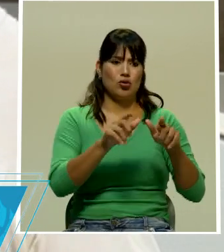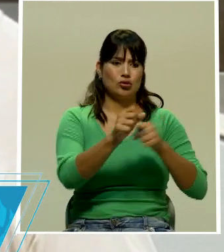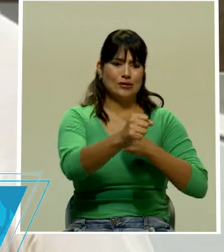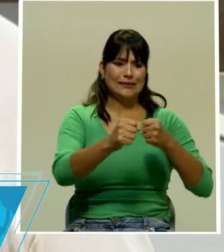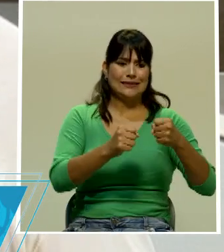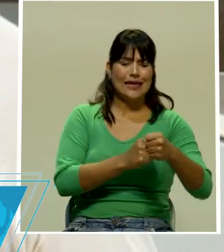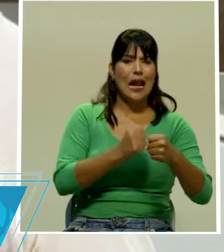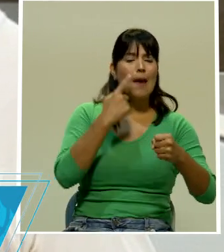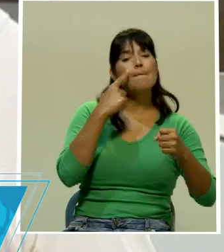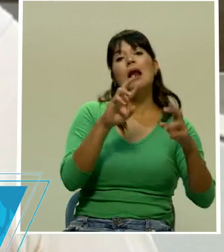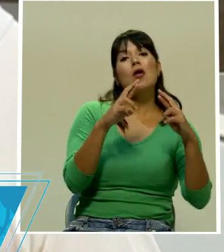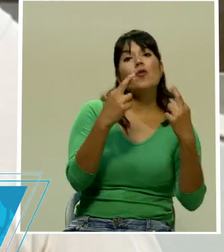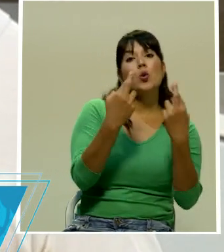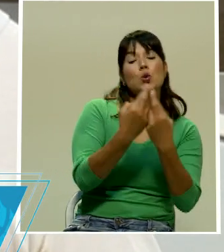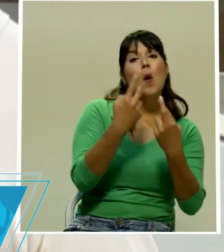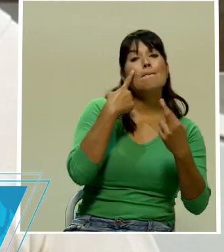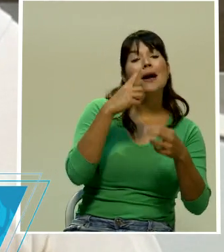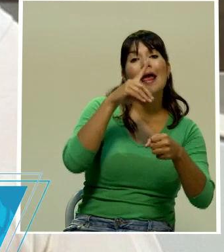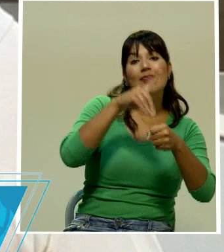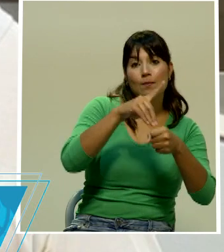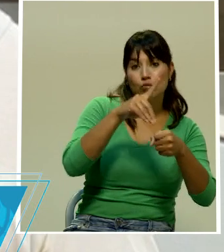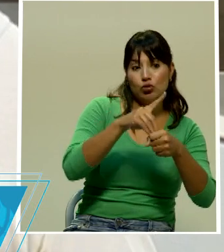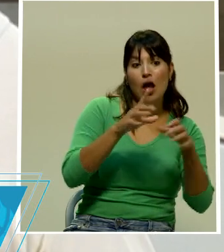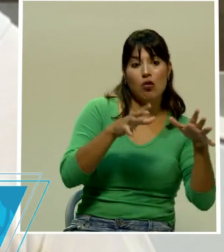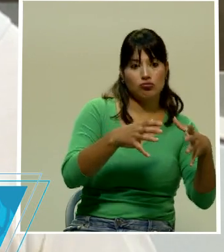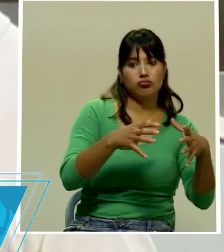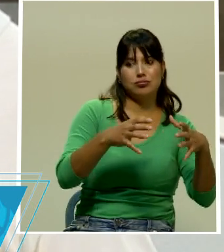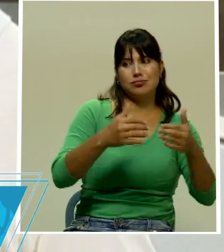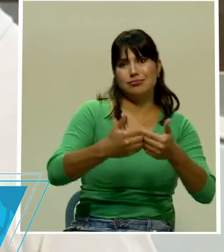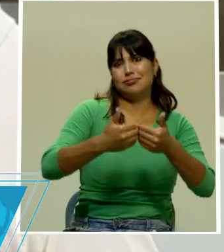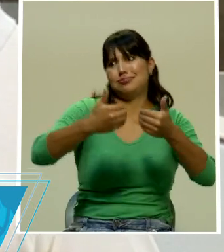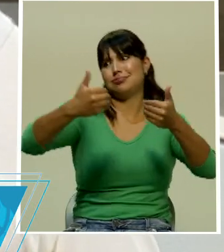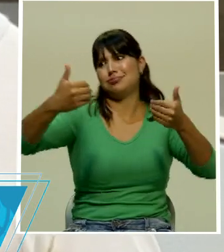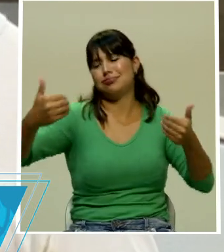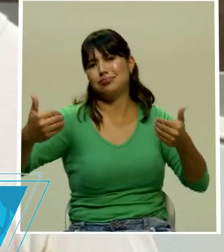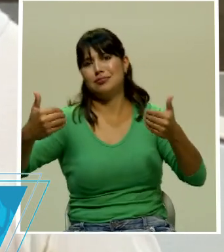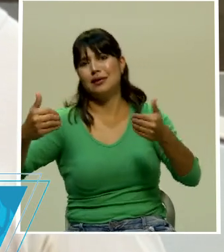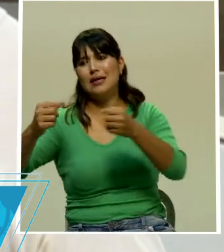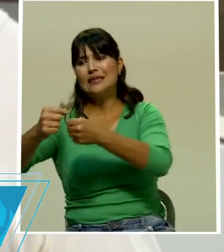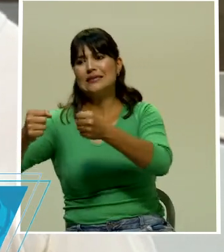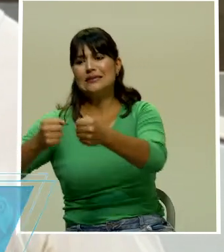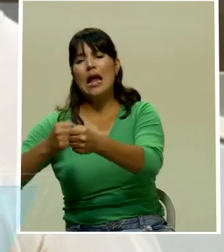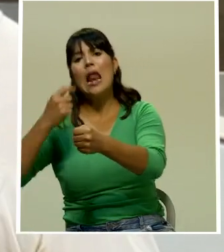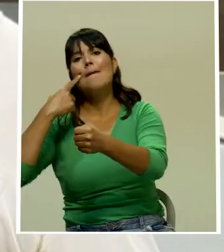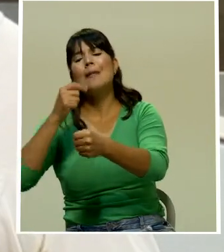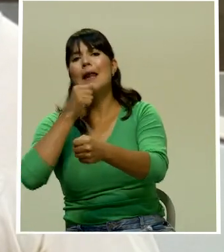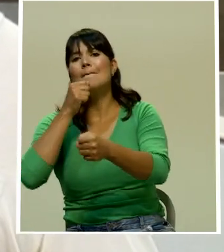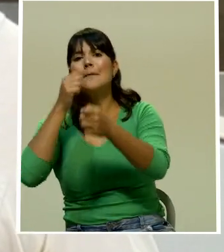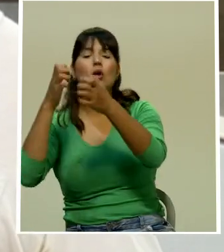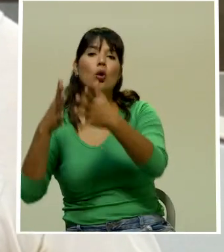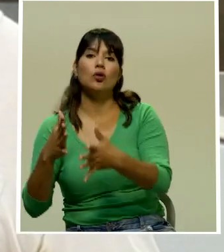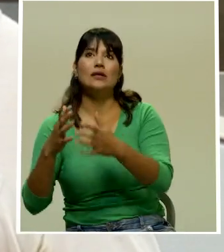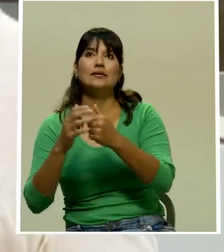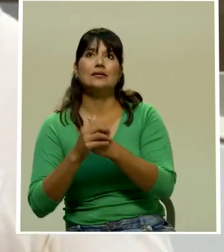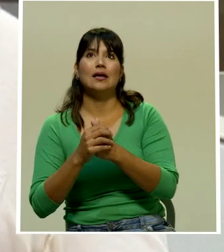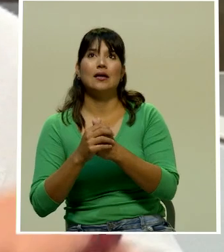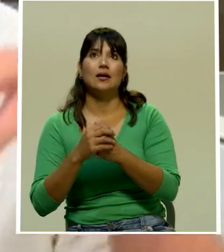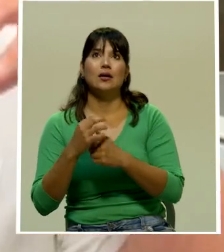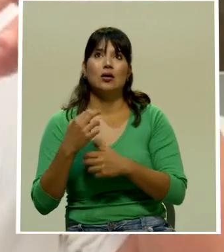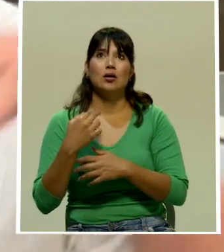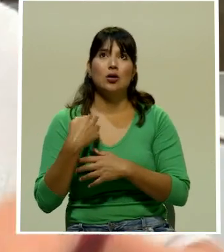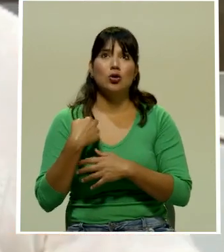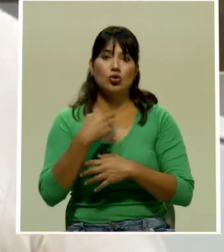dificultades de visión nosotros tenemos visión de una de las 12 lados del plenario y a los otros diputados los vemos desde